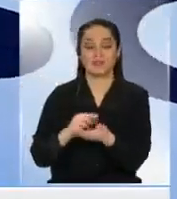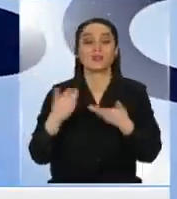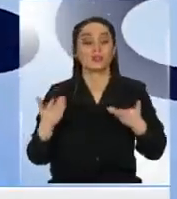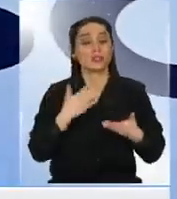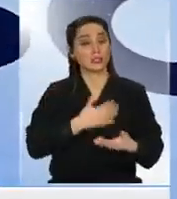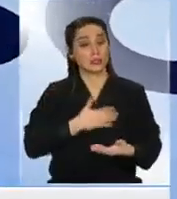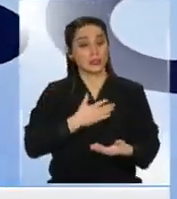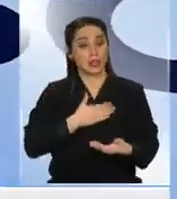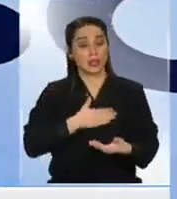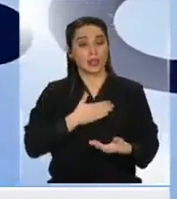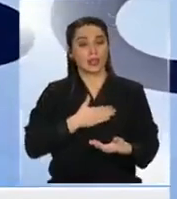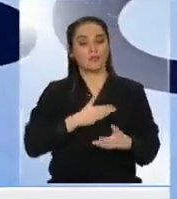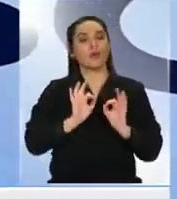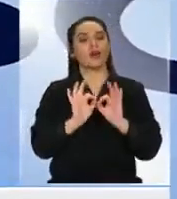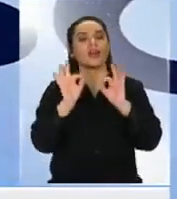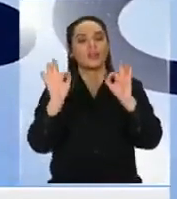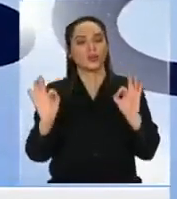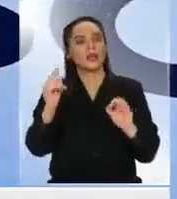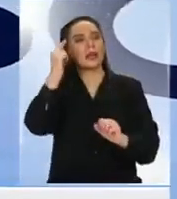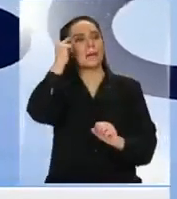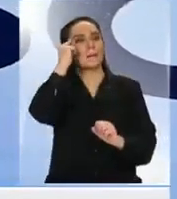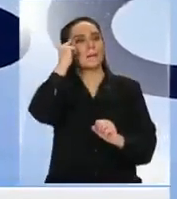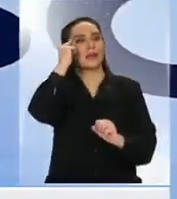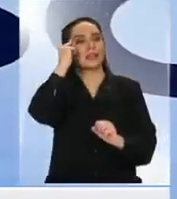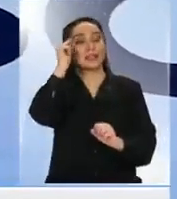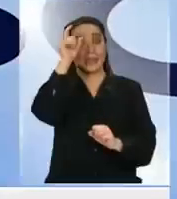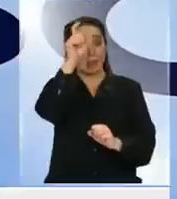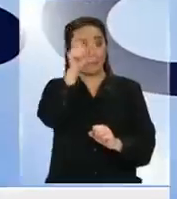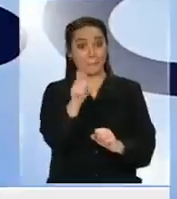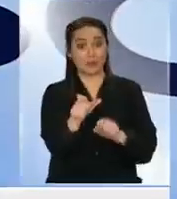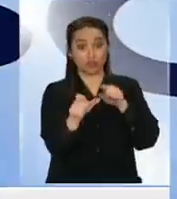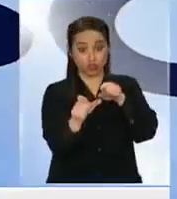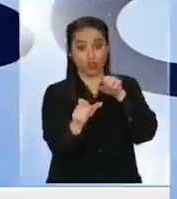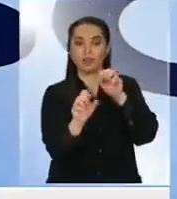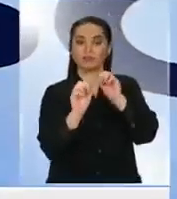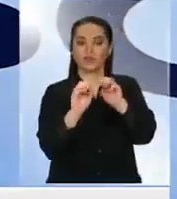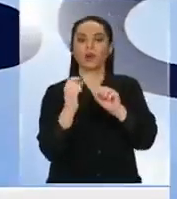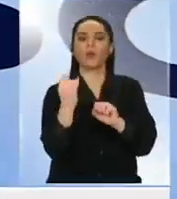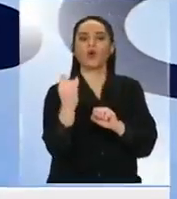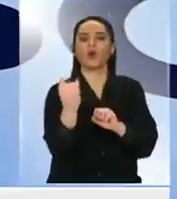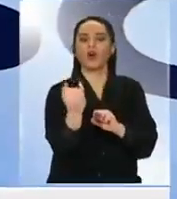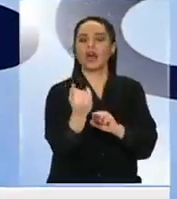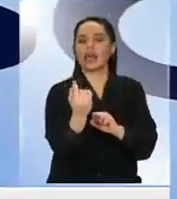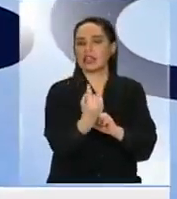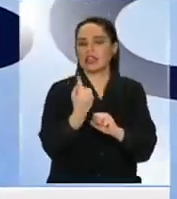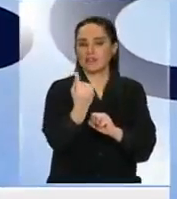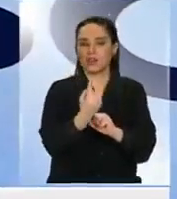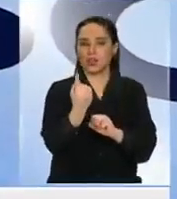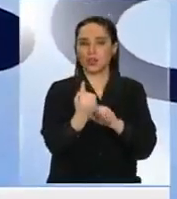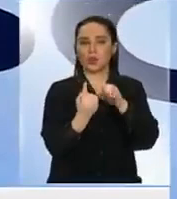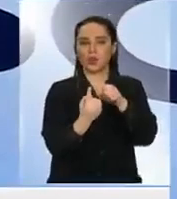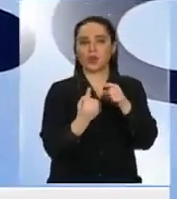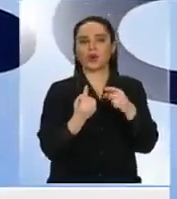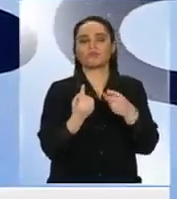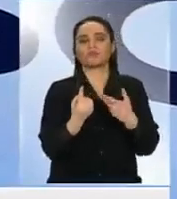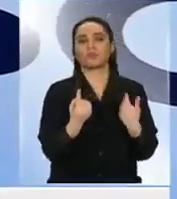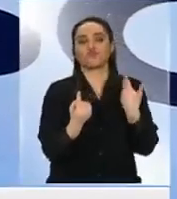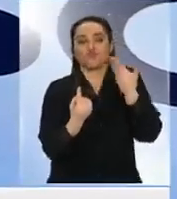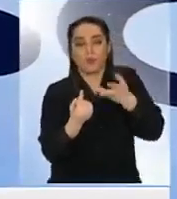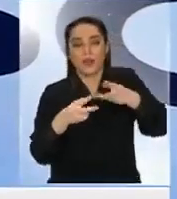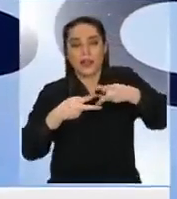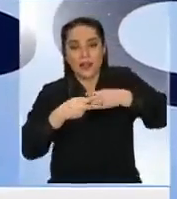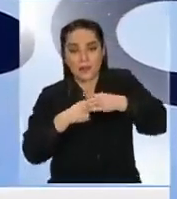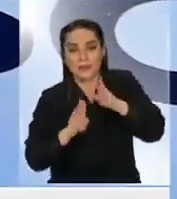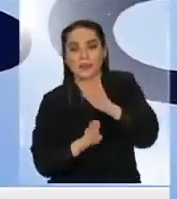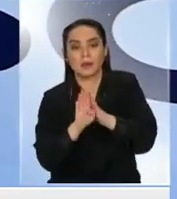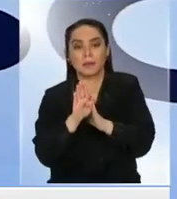además una educación que piense que el destinatario no es el individuo y por lo tanto no le tenemos que dar herramientas al individuo para que en su